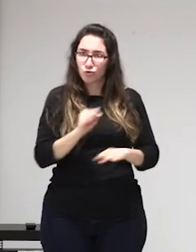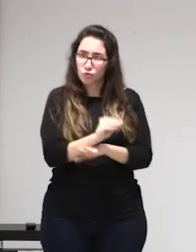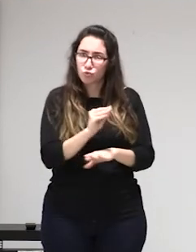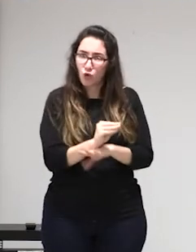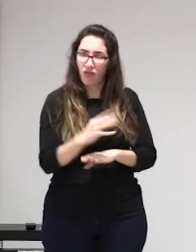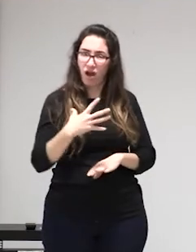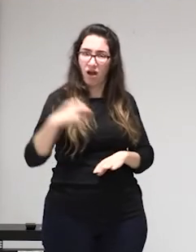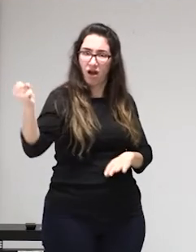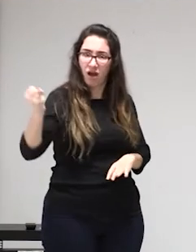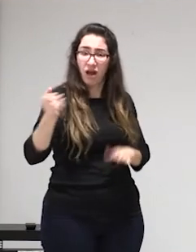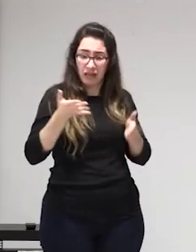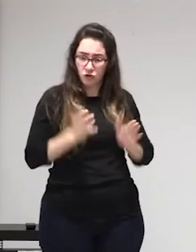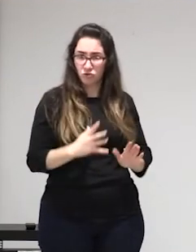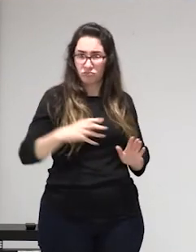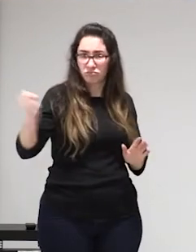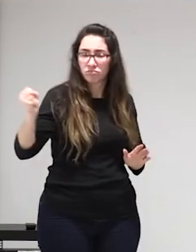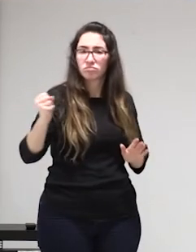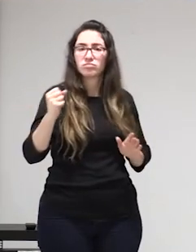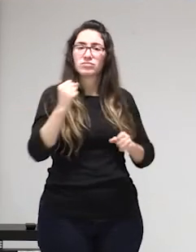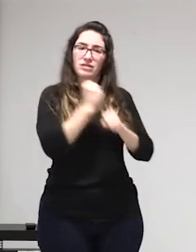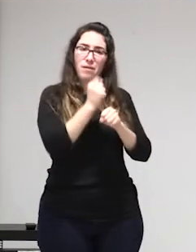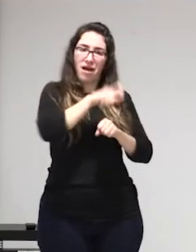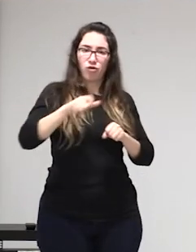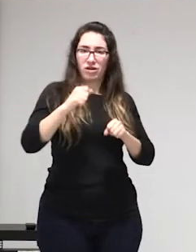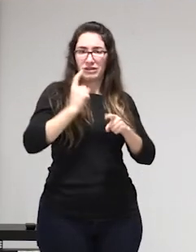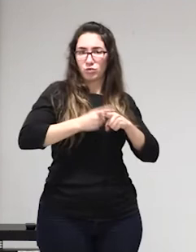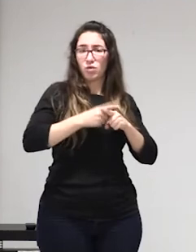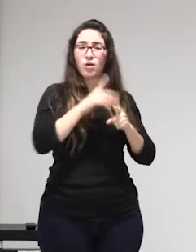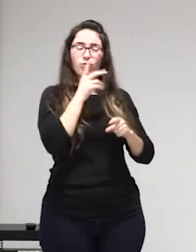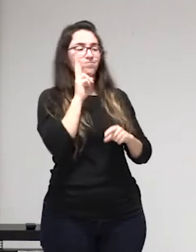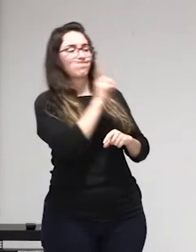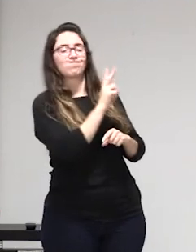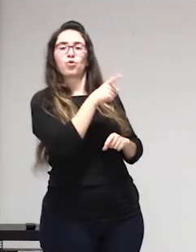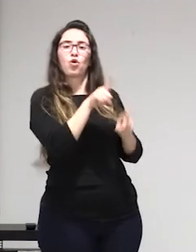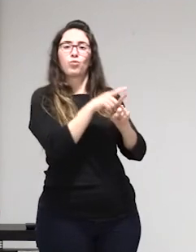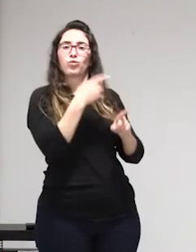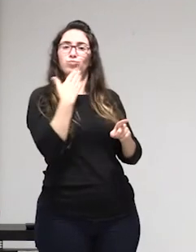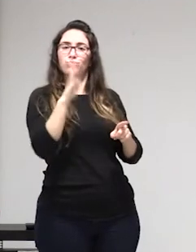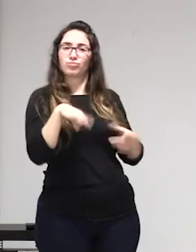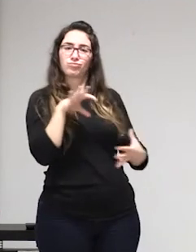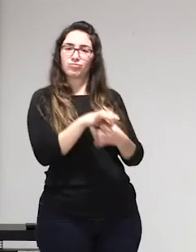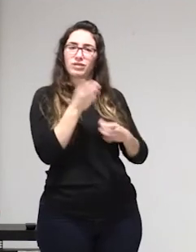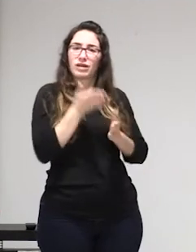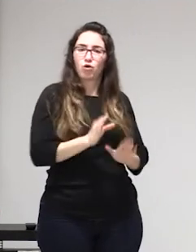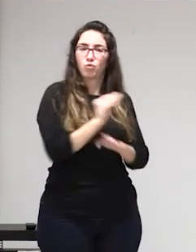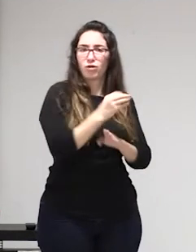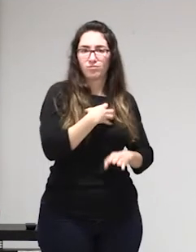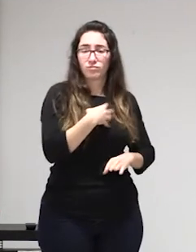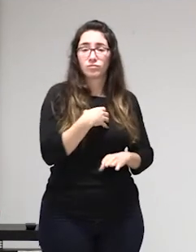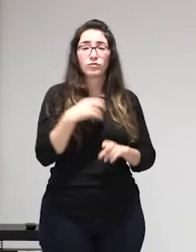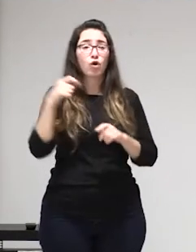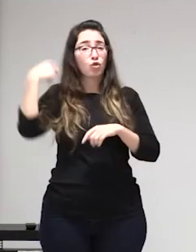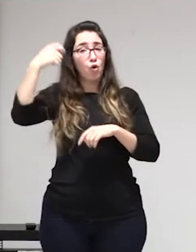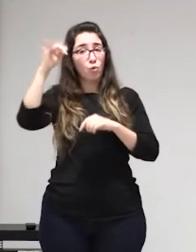económicamente y las condiciones de trabajo de las compañeras que al final tienen que aceptar clientela y a veces incluso prácticas que no querían son las ordenanzas